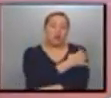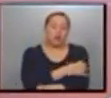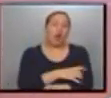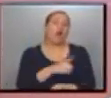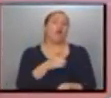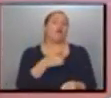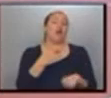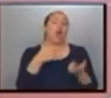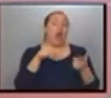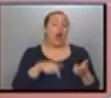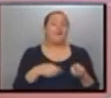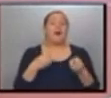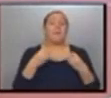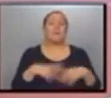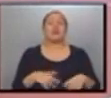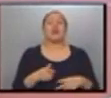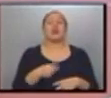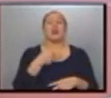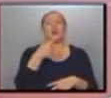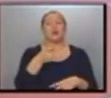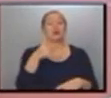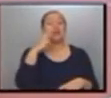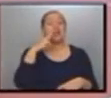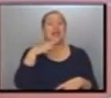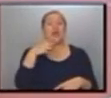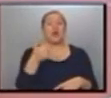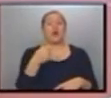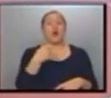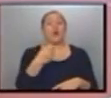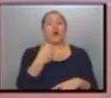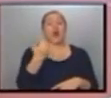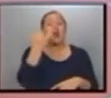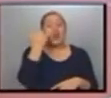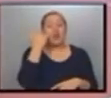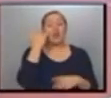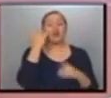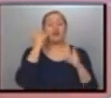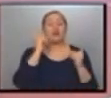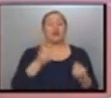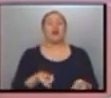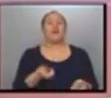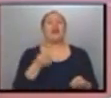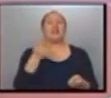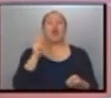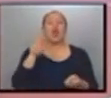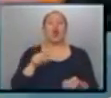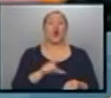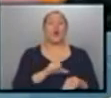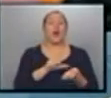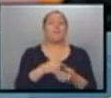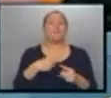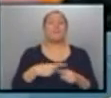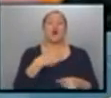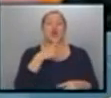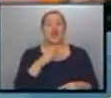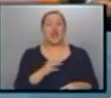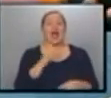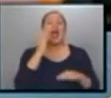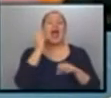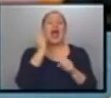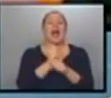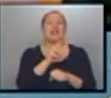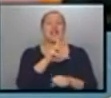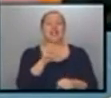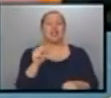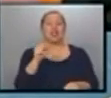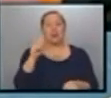van a empezar con la devolución del IVA a los jubilados y a quienes tienen asignación universal por hijo, de hasta 300 pesos por mes. Lo que